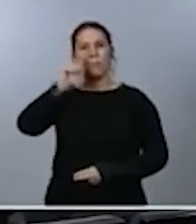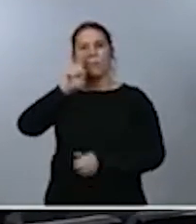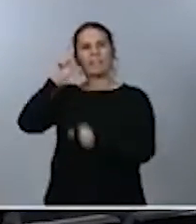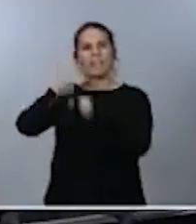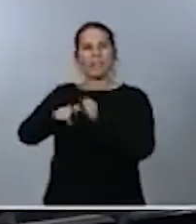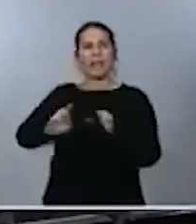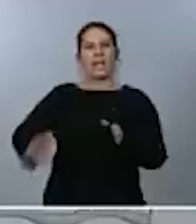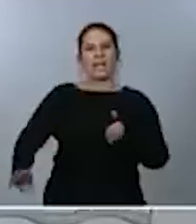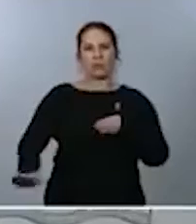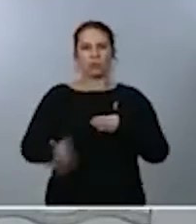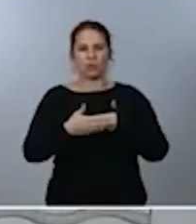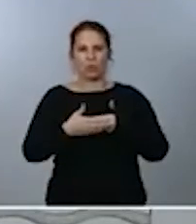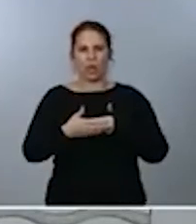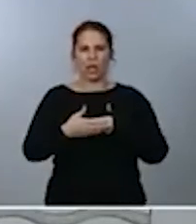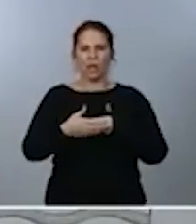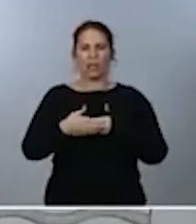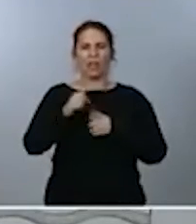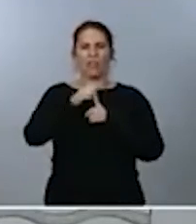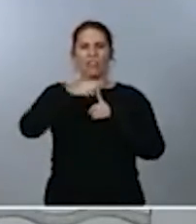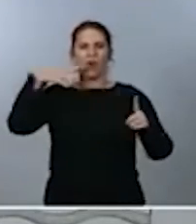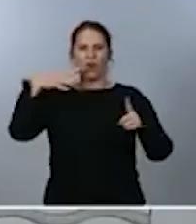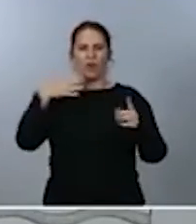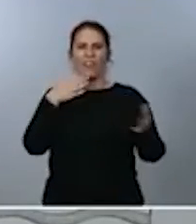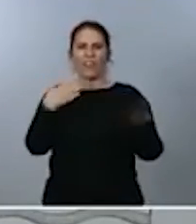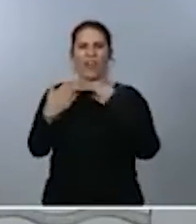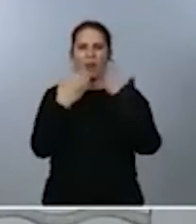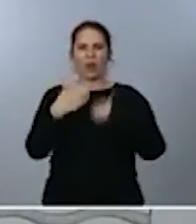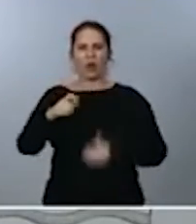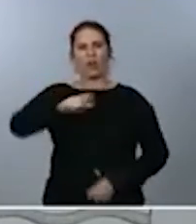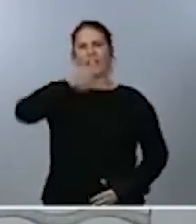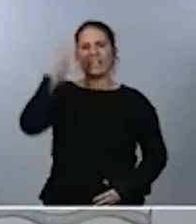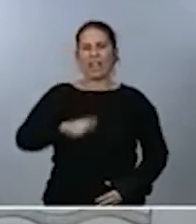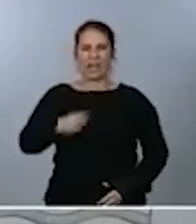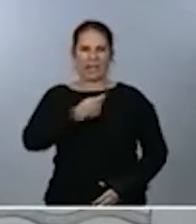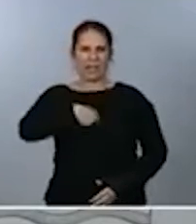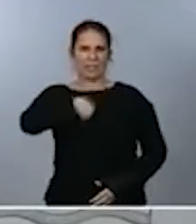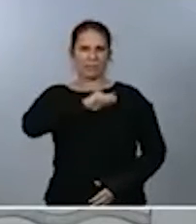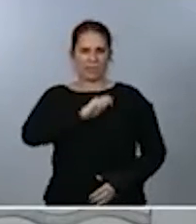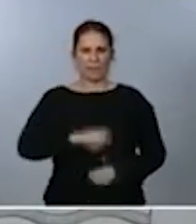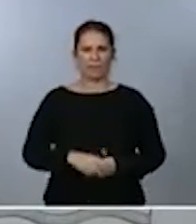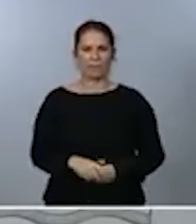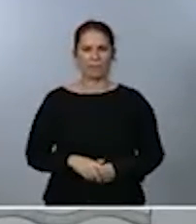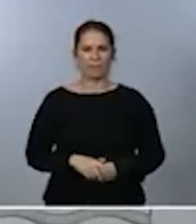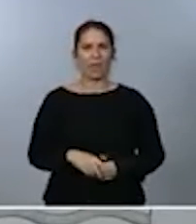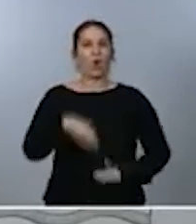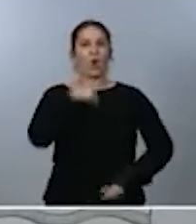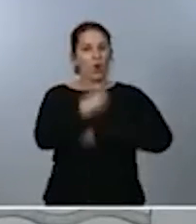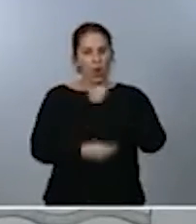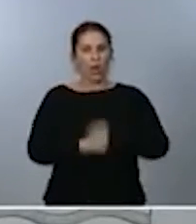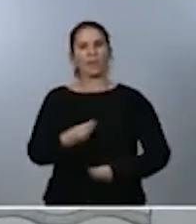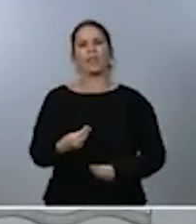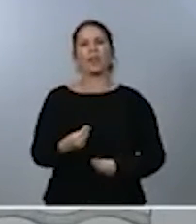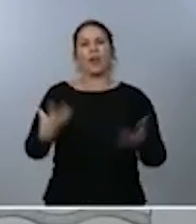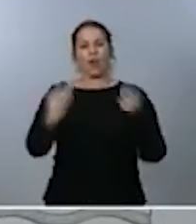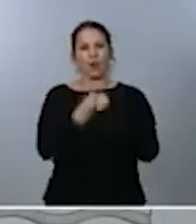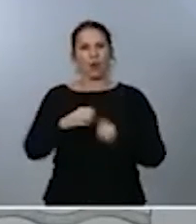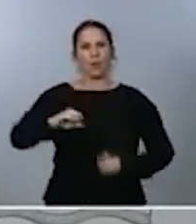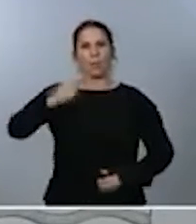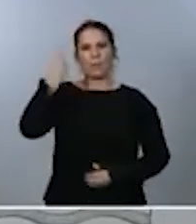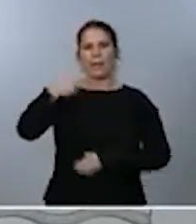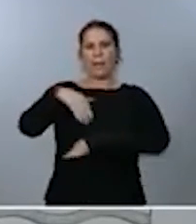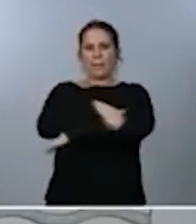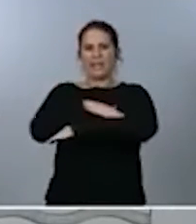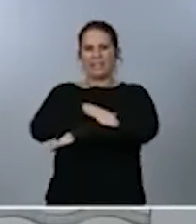edición del Foro de Diálogo Italia y España. Lo hace junto con la presencia del primer ministro italiano